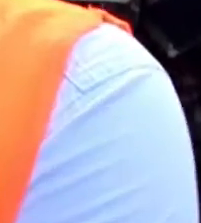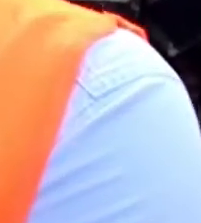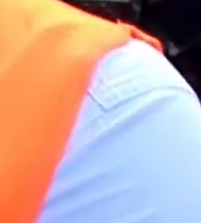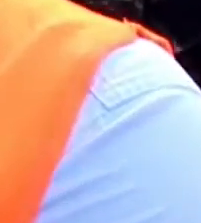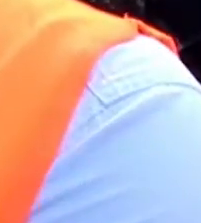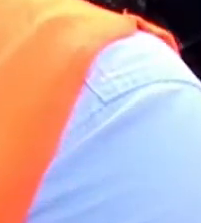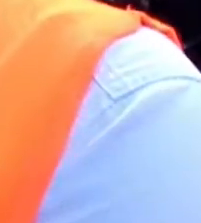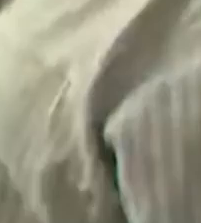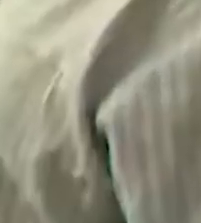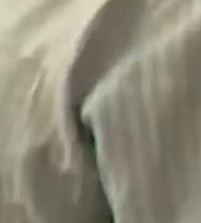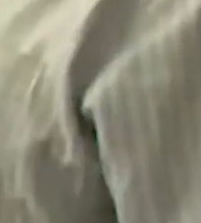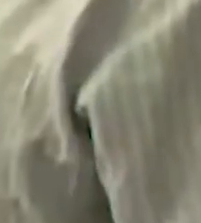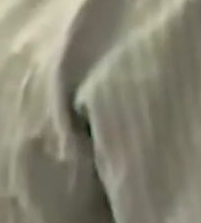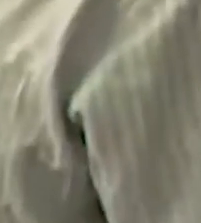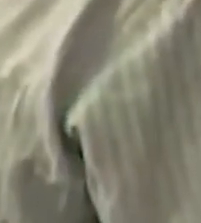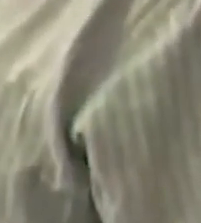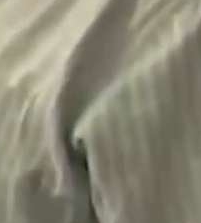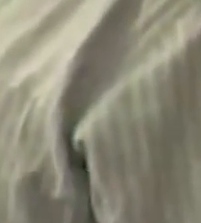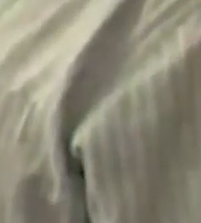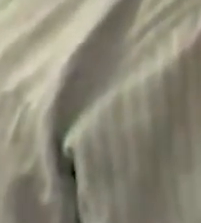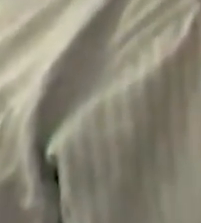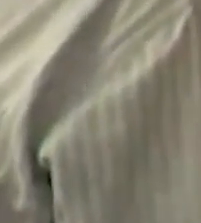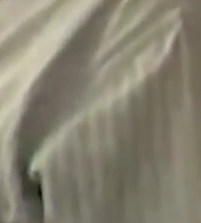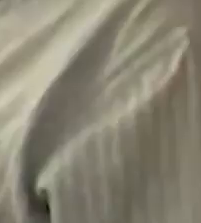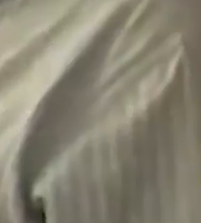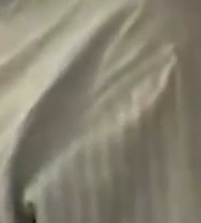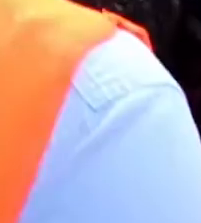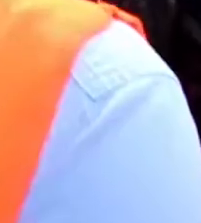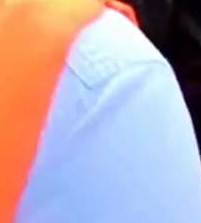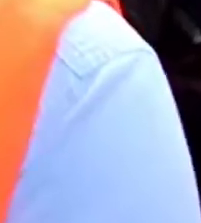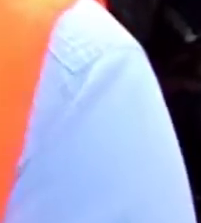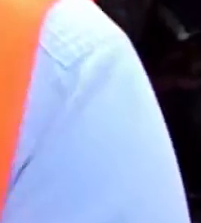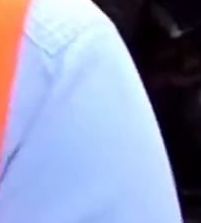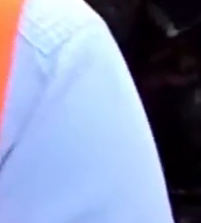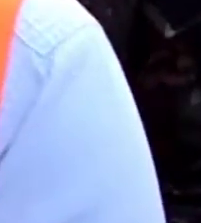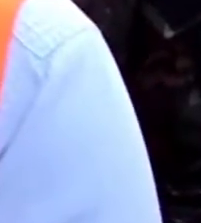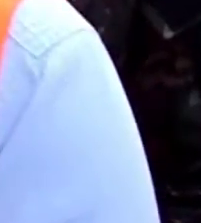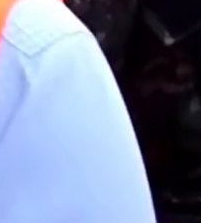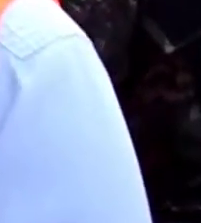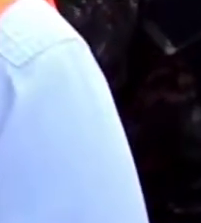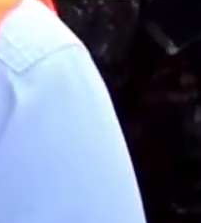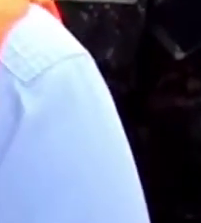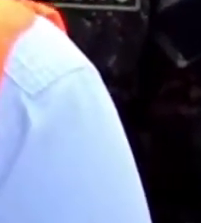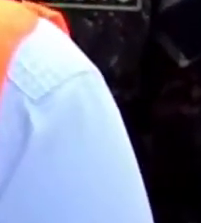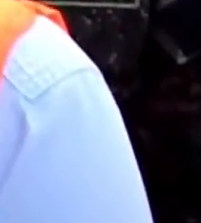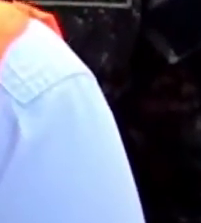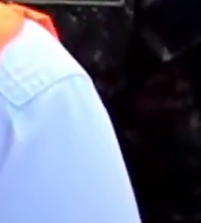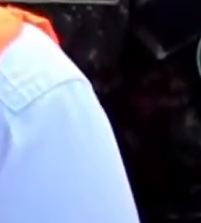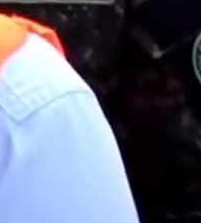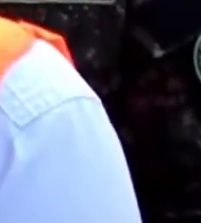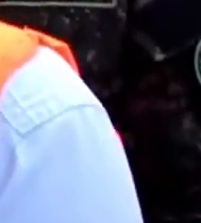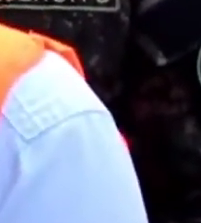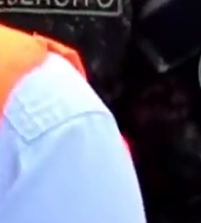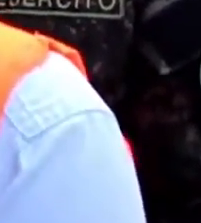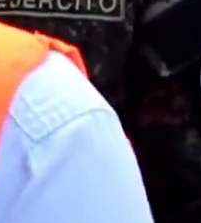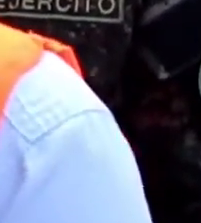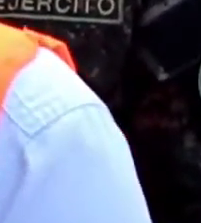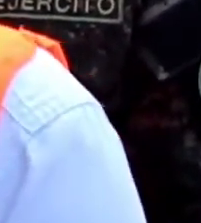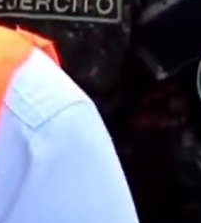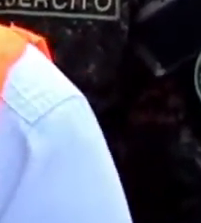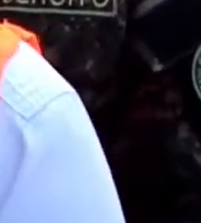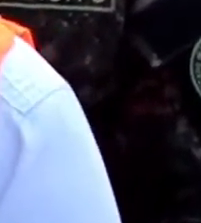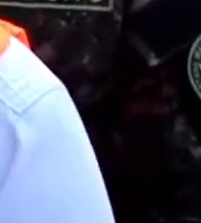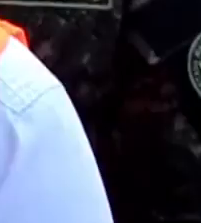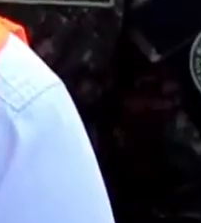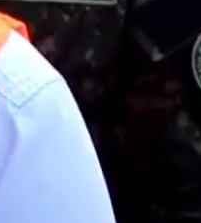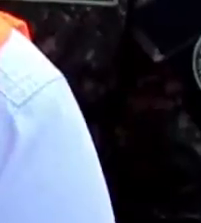y espero que en unas dos semanas otros 3 mil empiras más y le digo esto para que no gasten en algunas